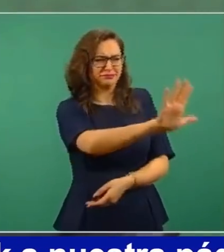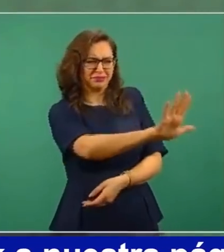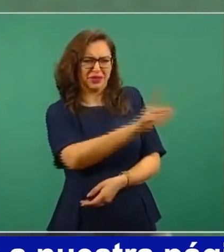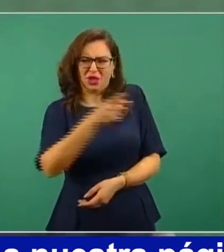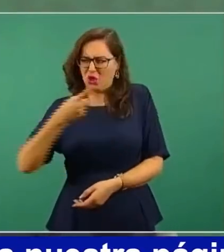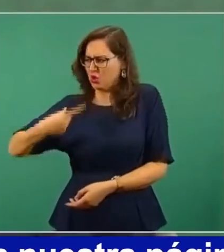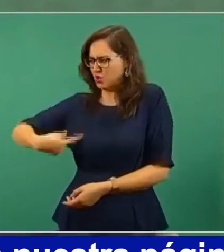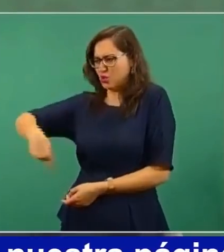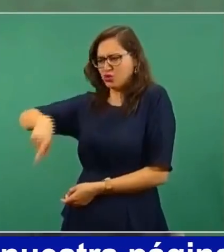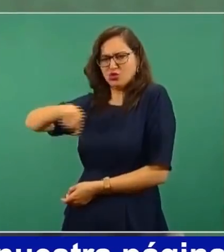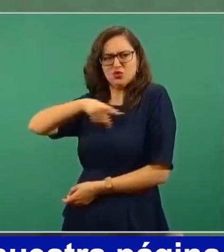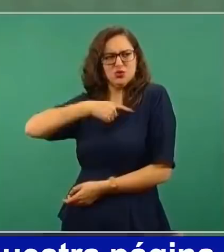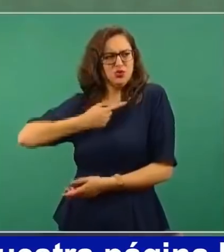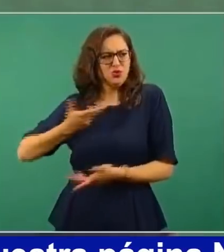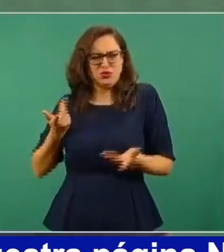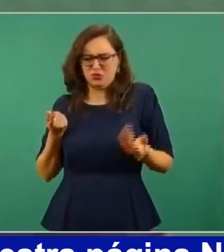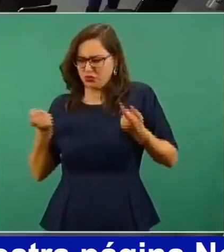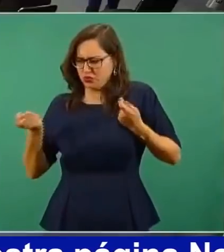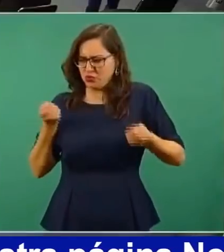O entre nosotros mismos.